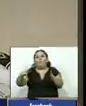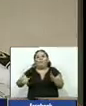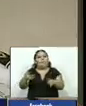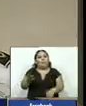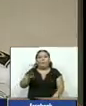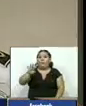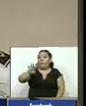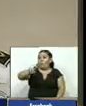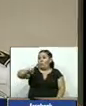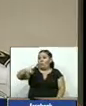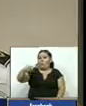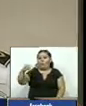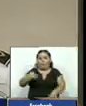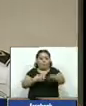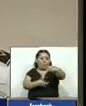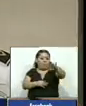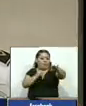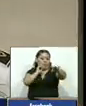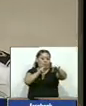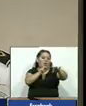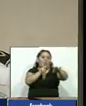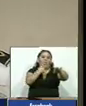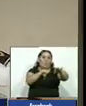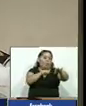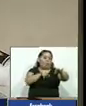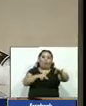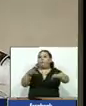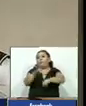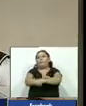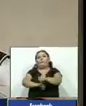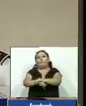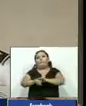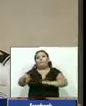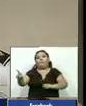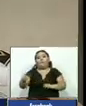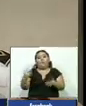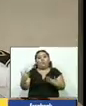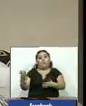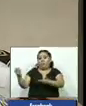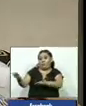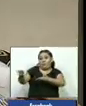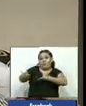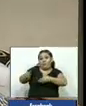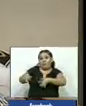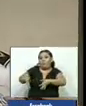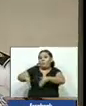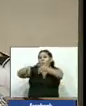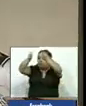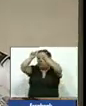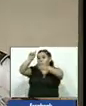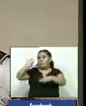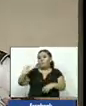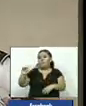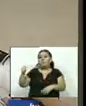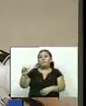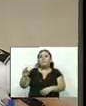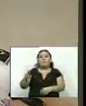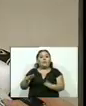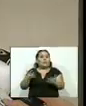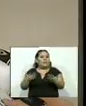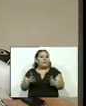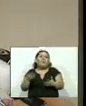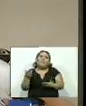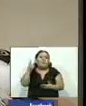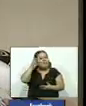4.000 órdenes de captura administrativa ejecutadas que nos ha dado la Fiscalía General de la República estamos